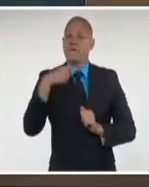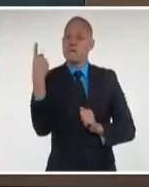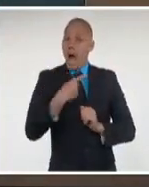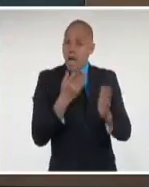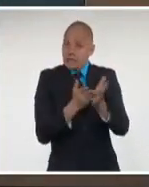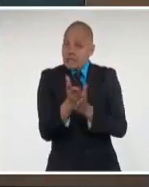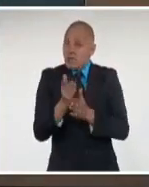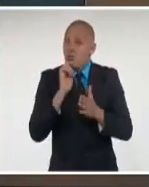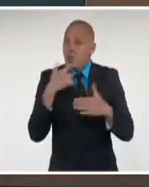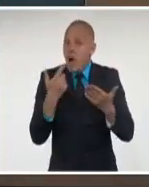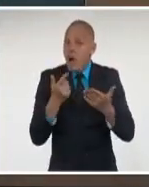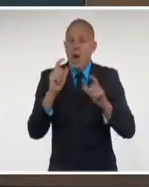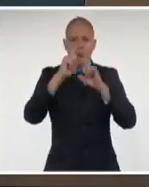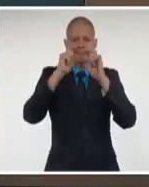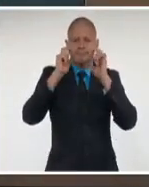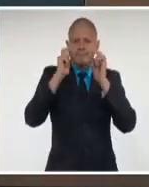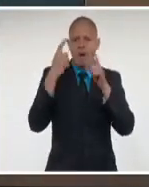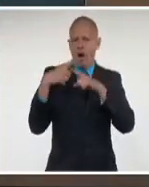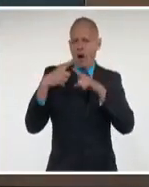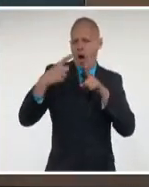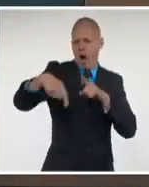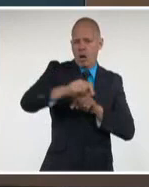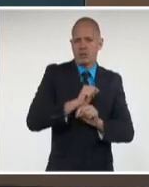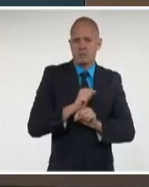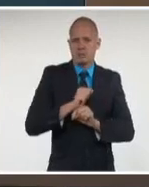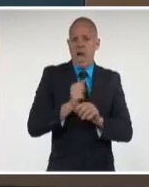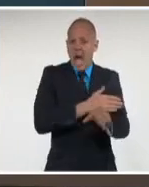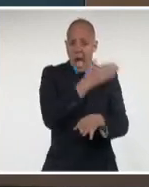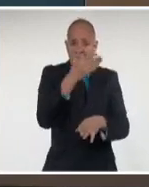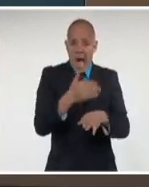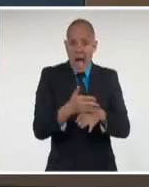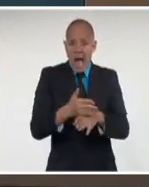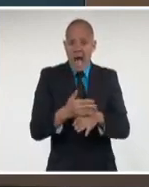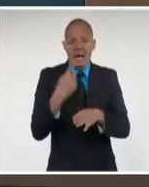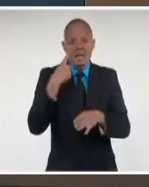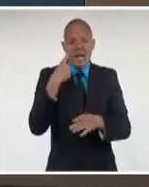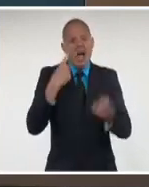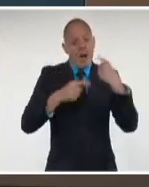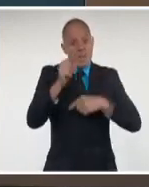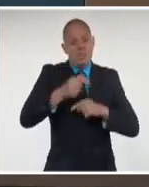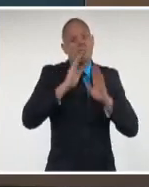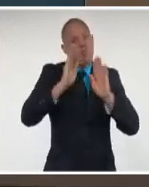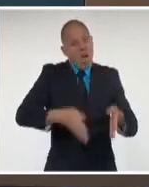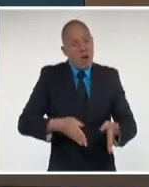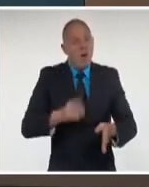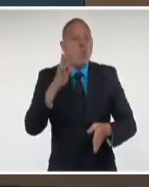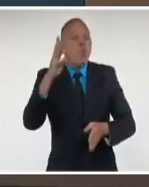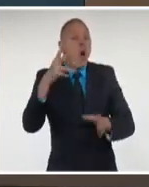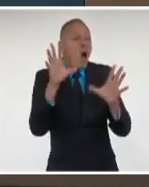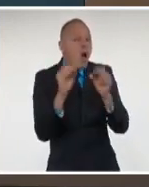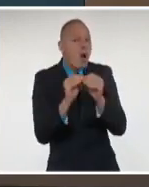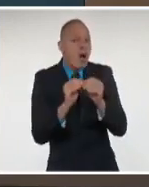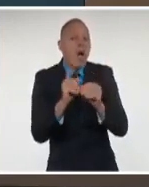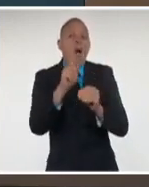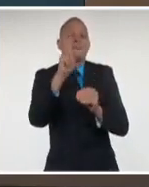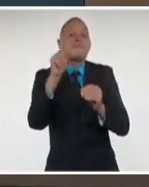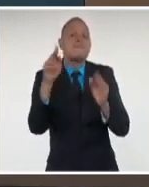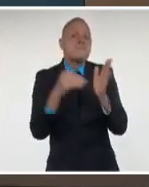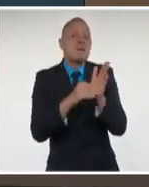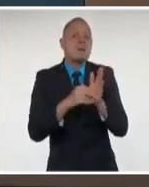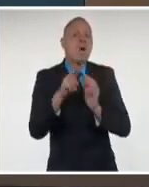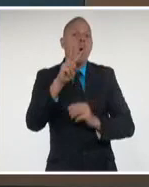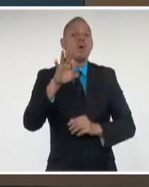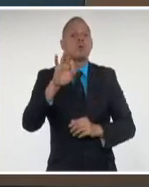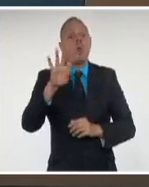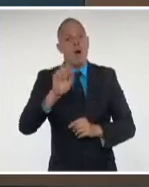vidas humanas. Ya las familias cubanas han perdido a 1,284 de sus hijos en esta pandemia, incluido